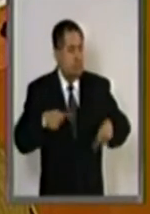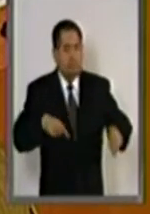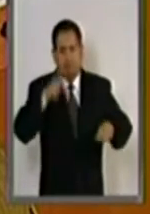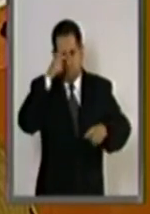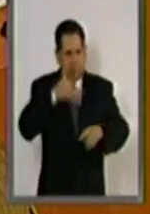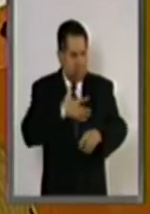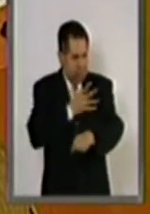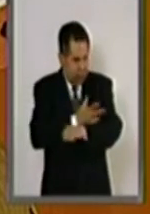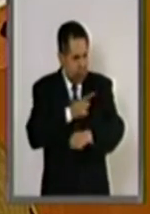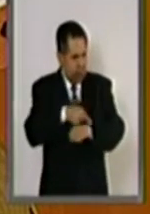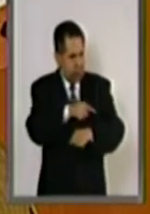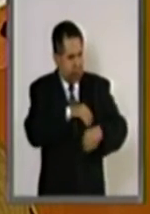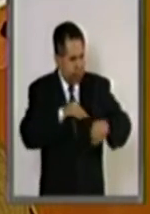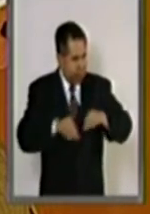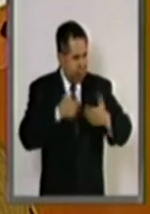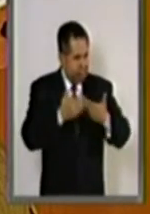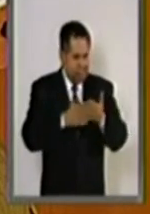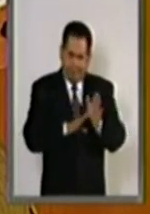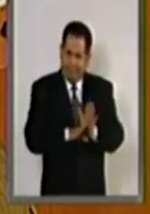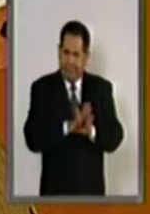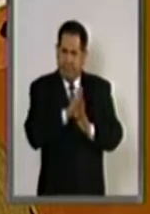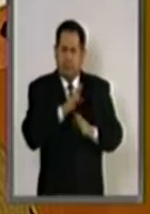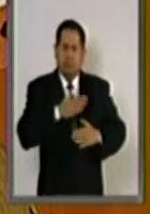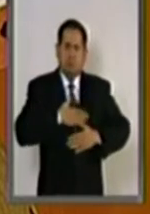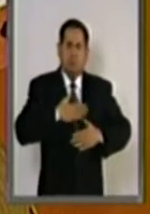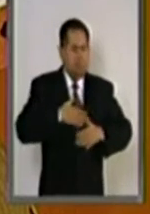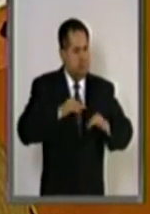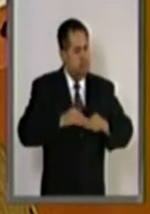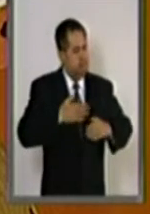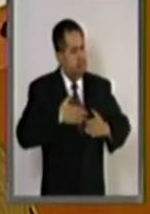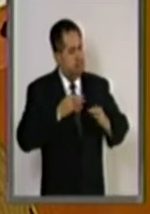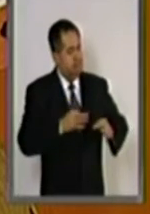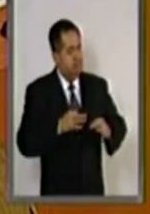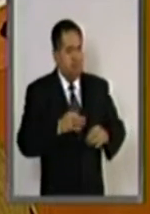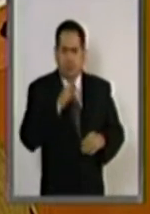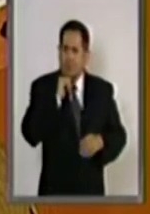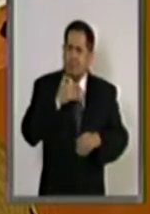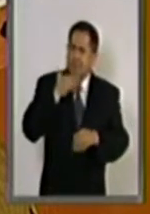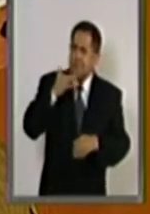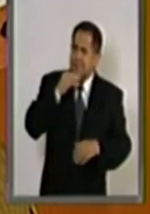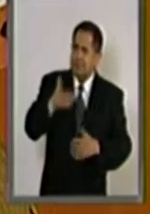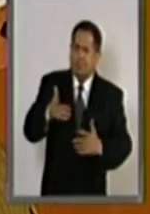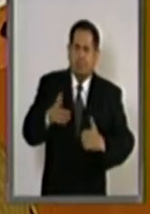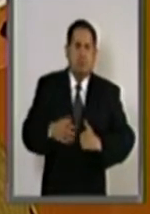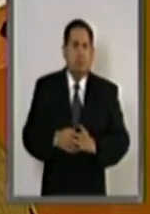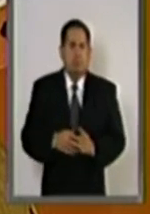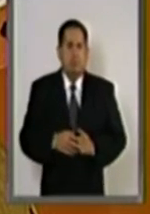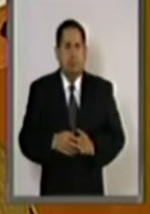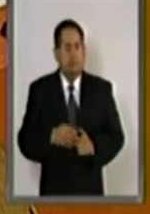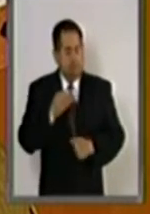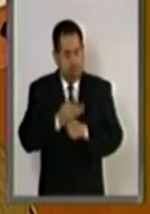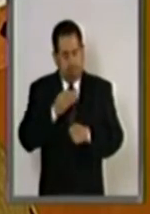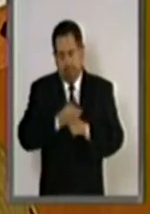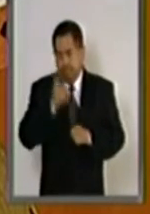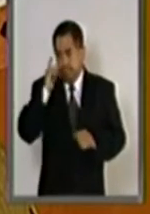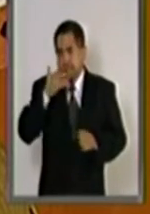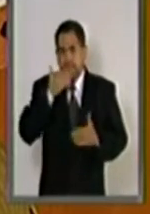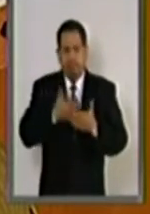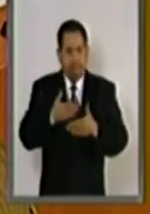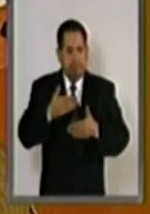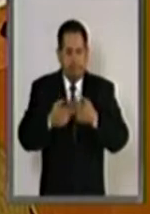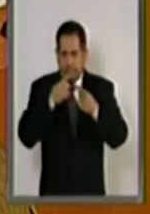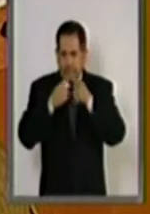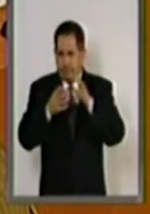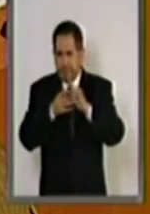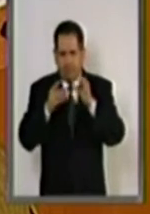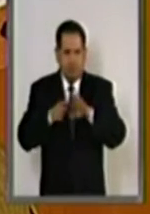honestos y trabajadores puedan satisfacer sus necesidades básicas. Celebro que en el proceso de discusión